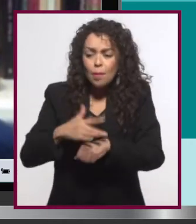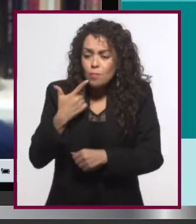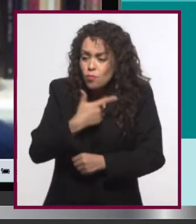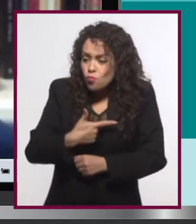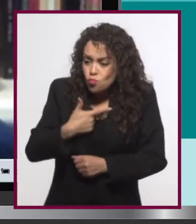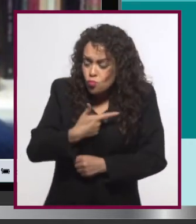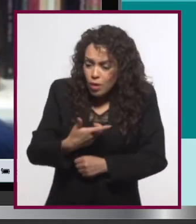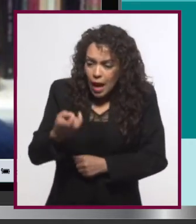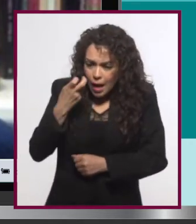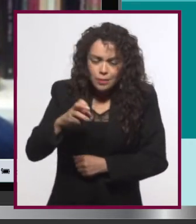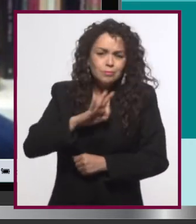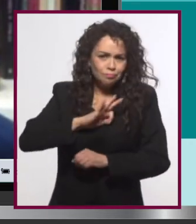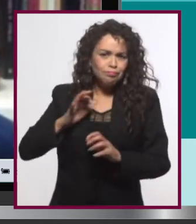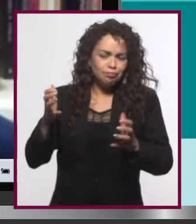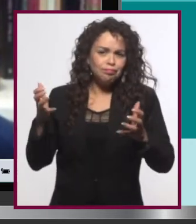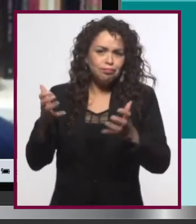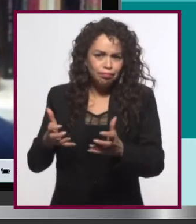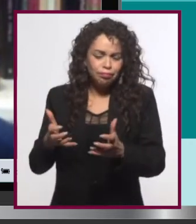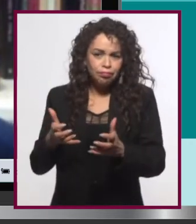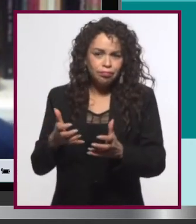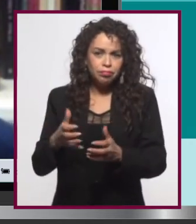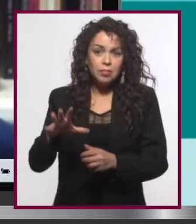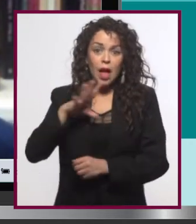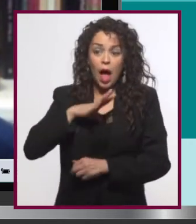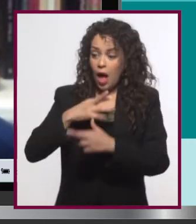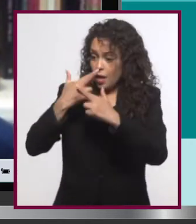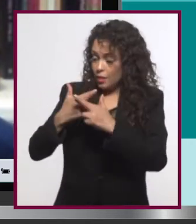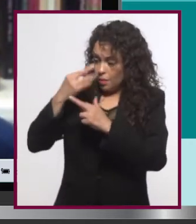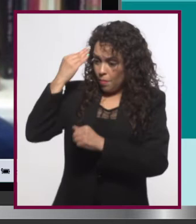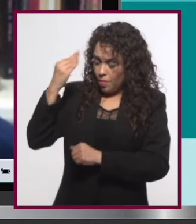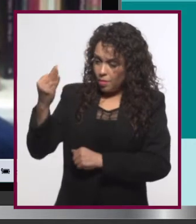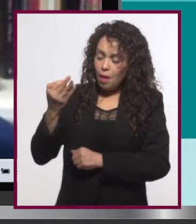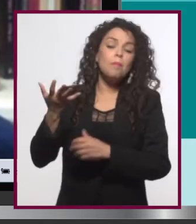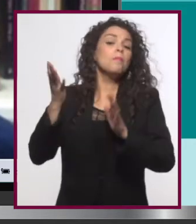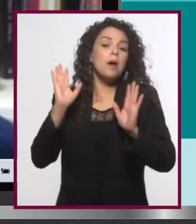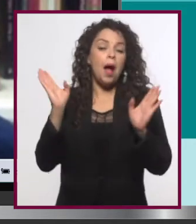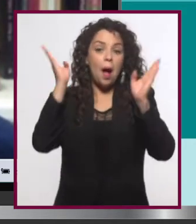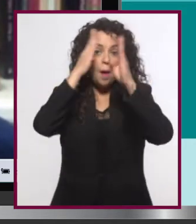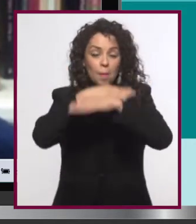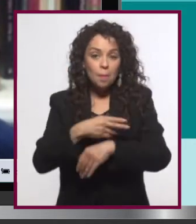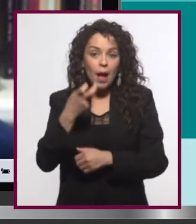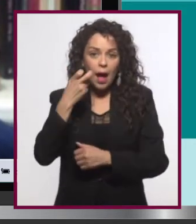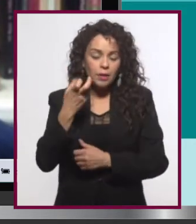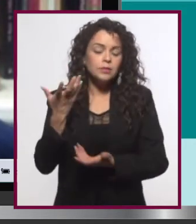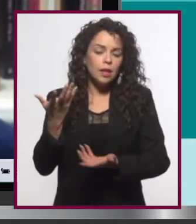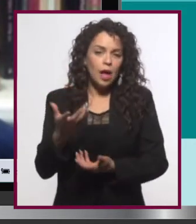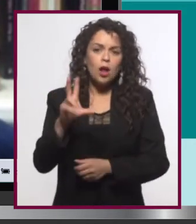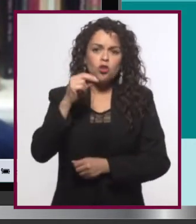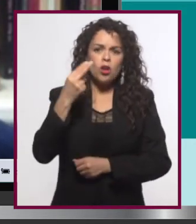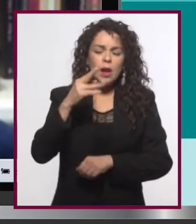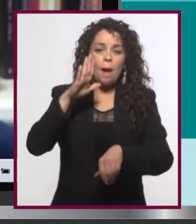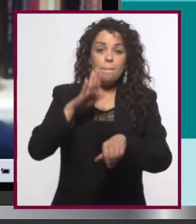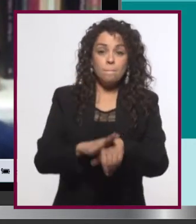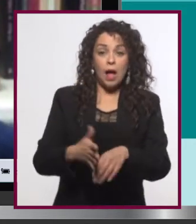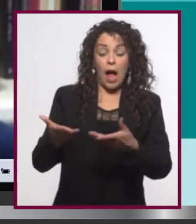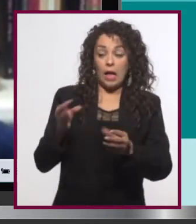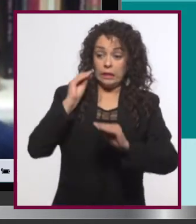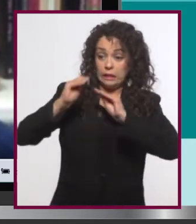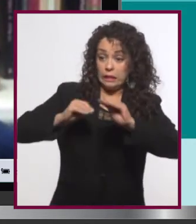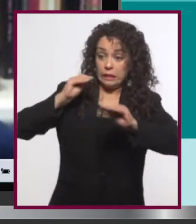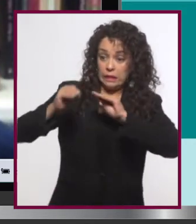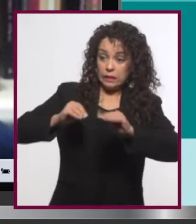en el tiempo que quede libre y sin querer refinarlo o pulirlo más de lo